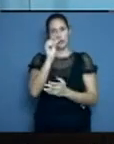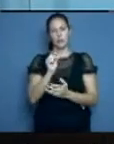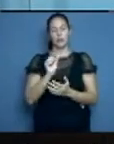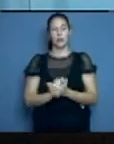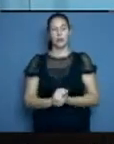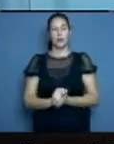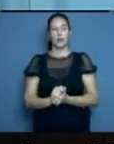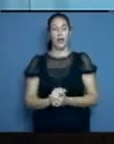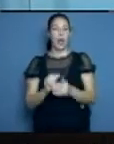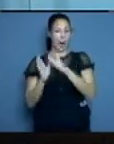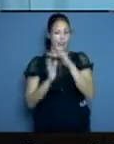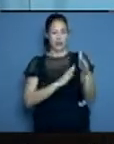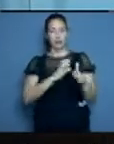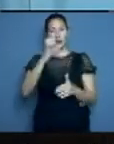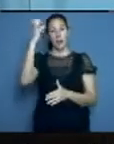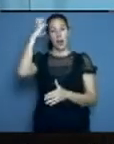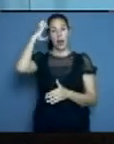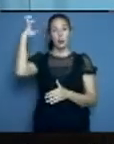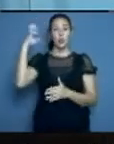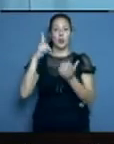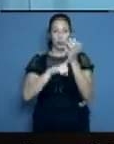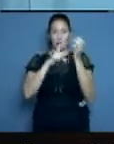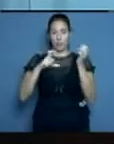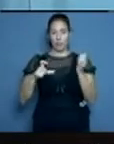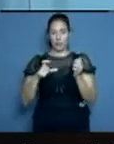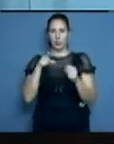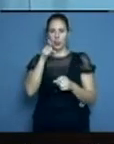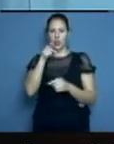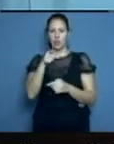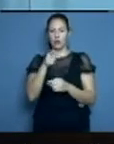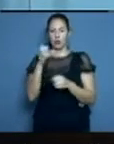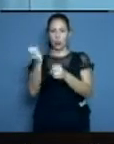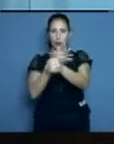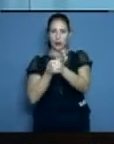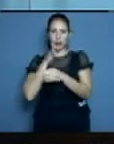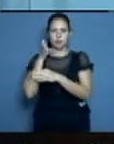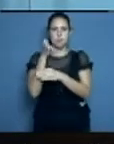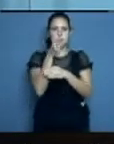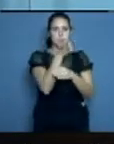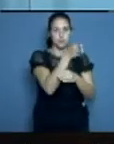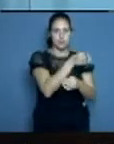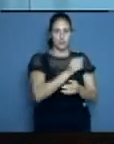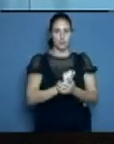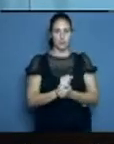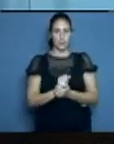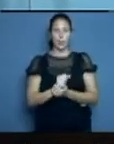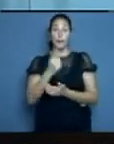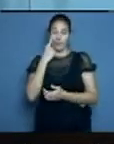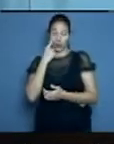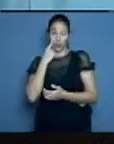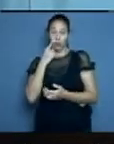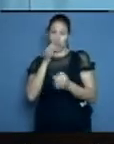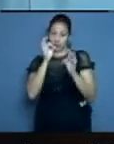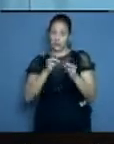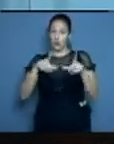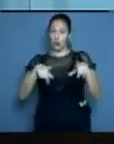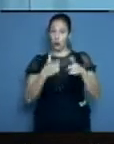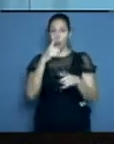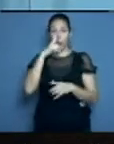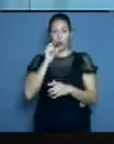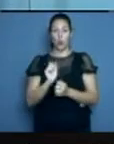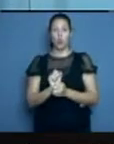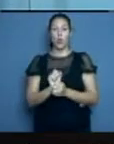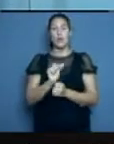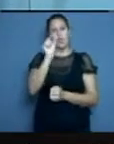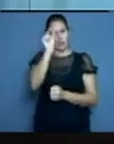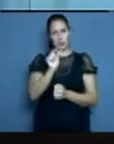que sigan chequeando y que se tomen medidas drásticas con las personas que atenten contra el buen funcionamiento del enfrentamiento a la COVID